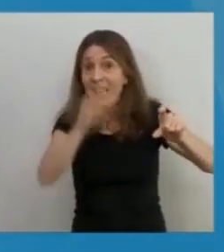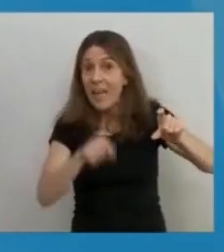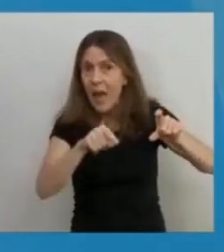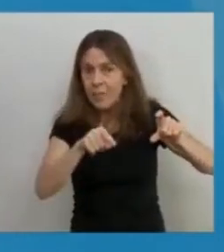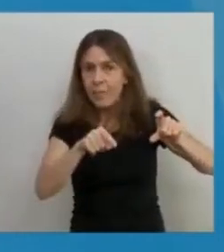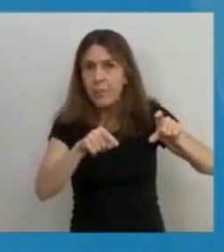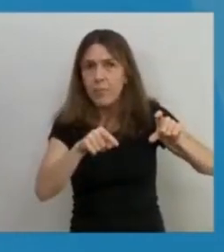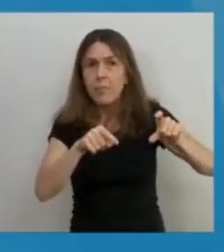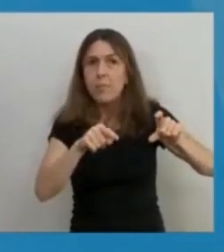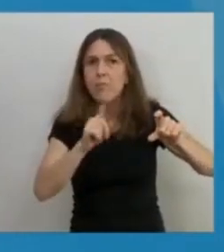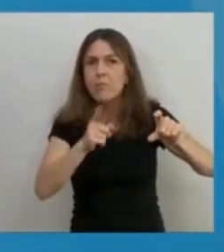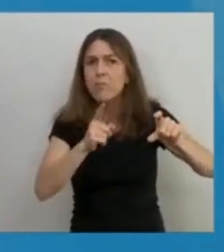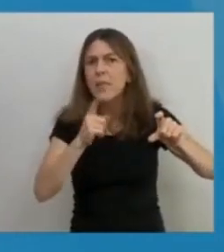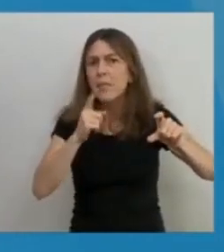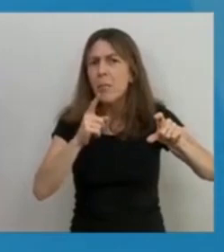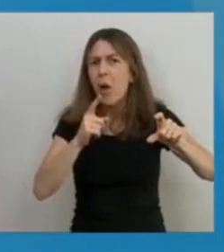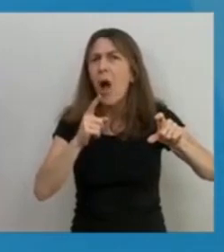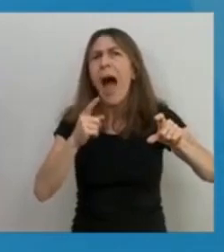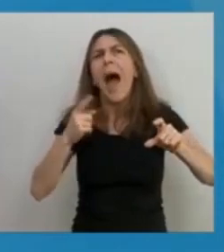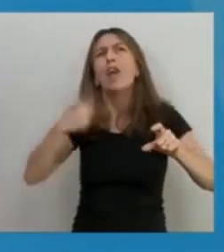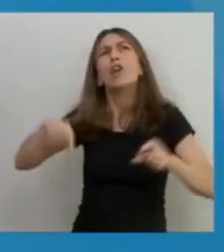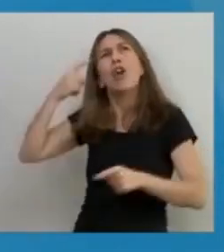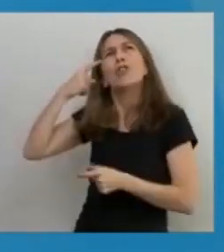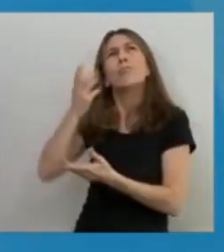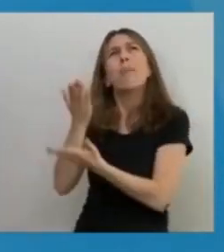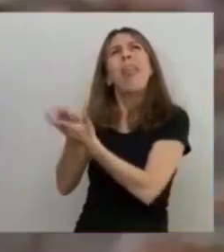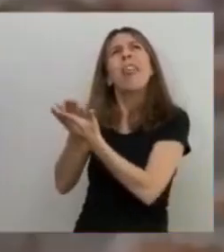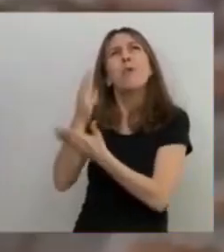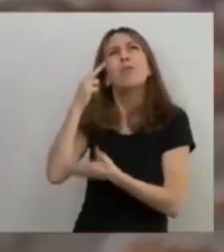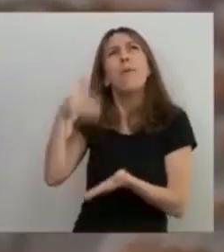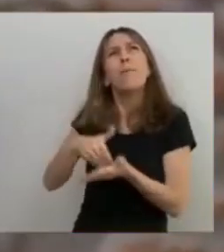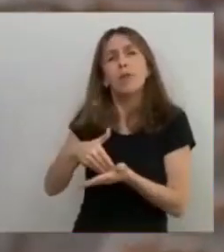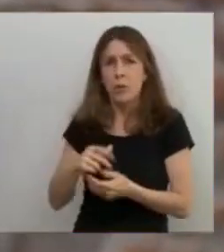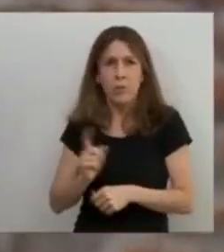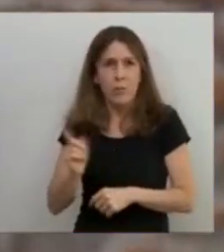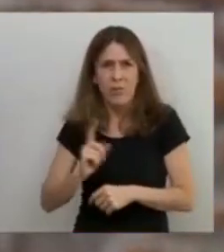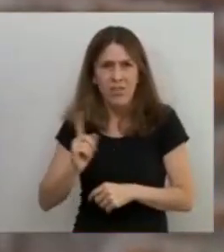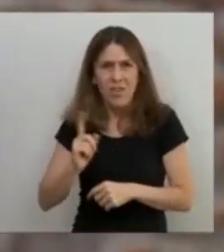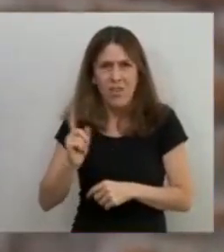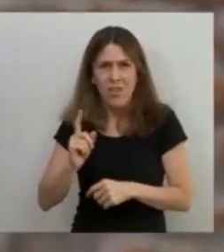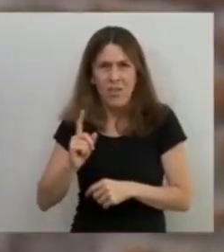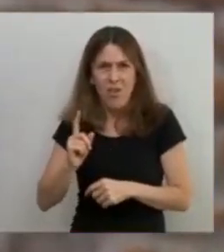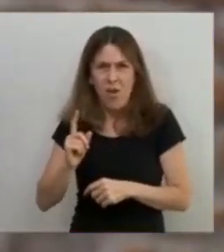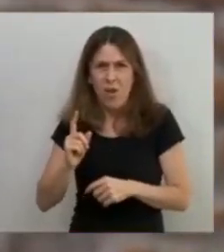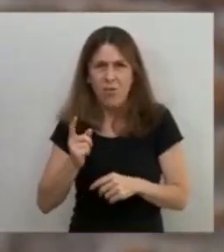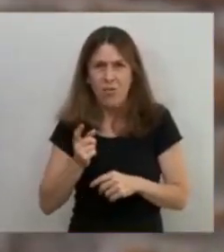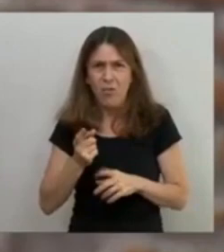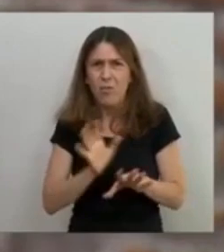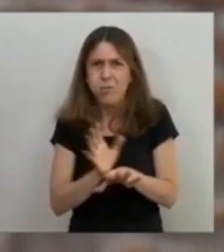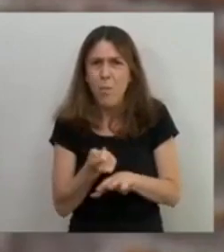¿Era el número que deseábamos? No. No, no. Son muchos menos de los que deseábamos.